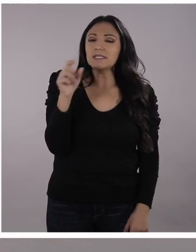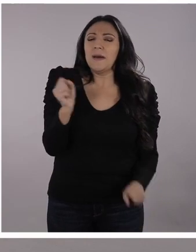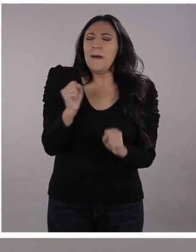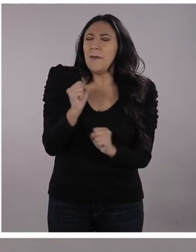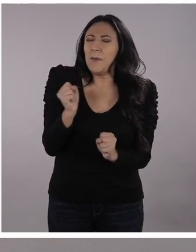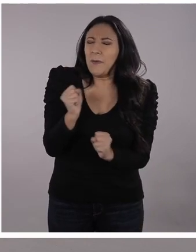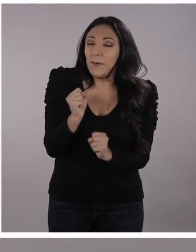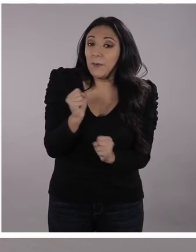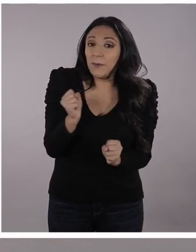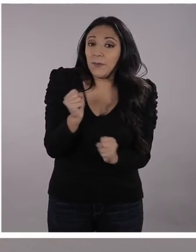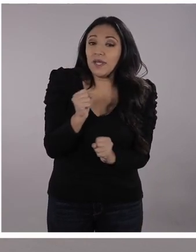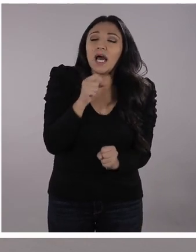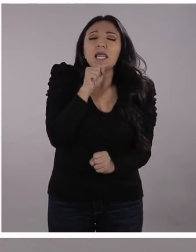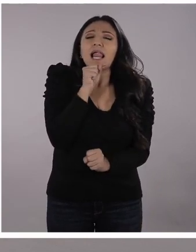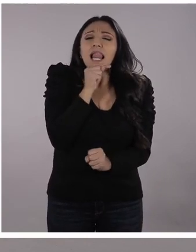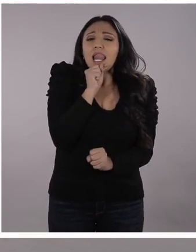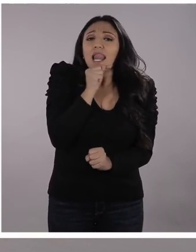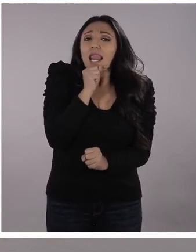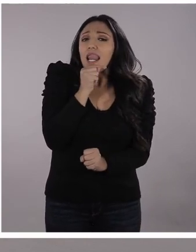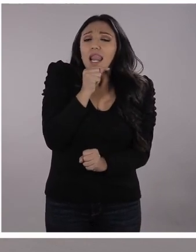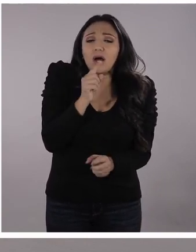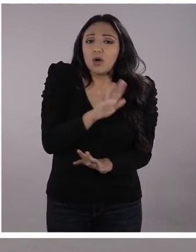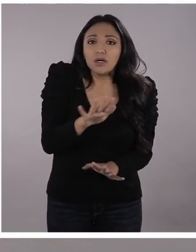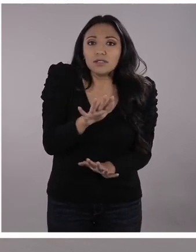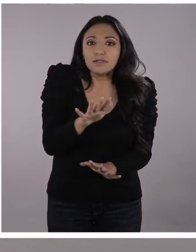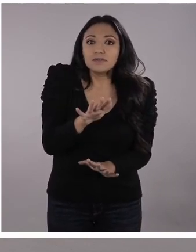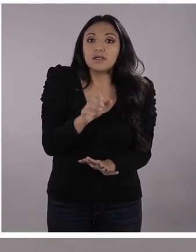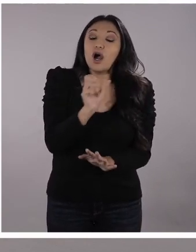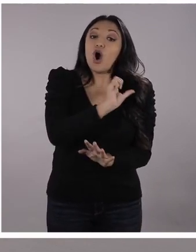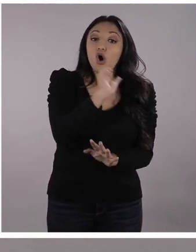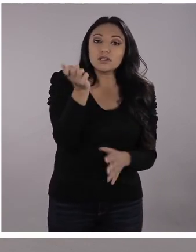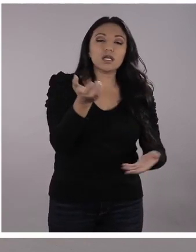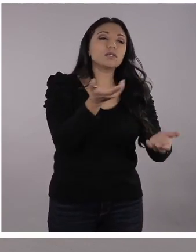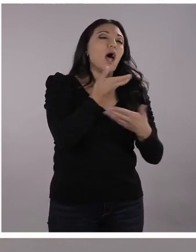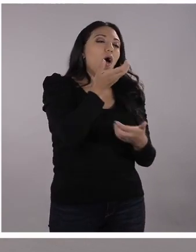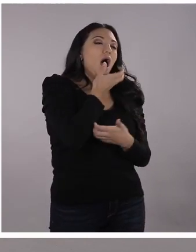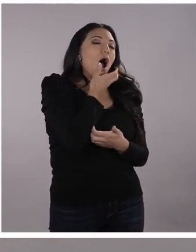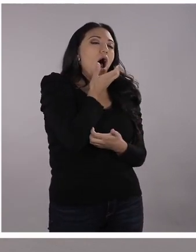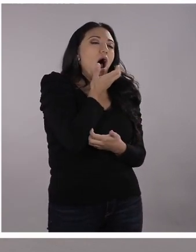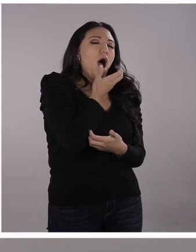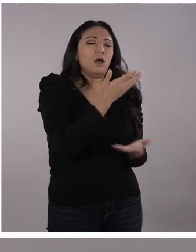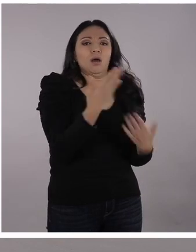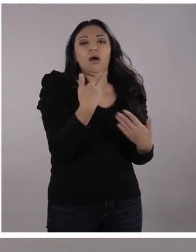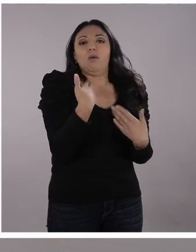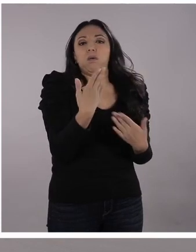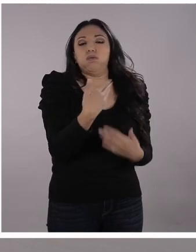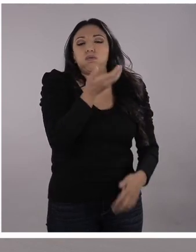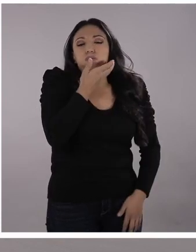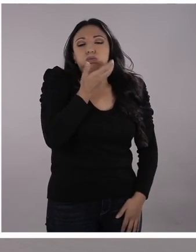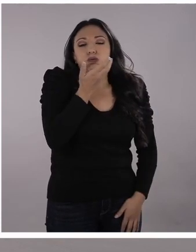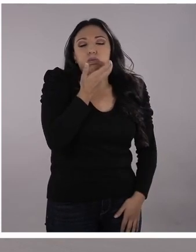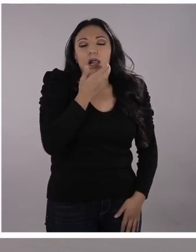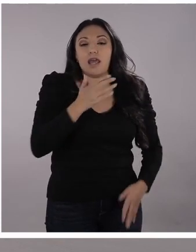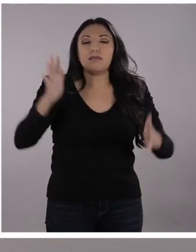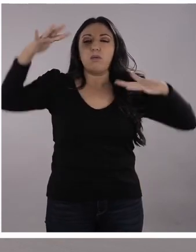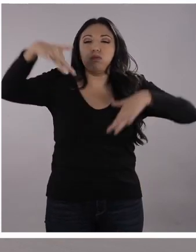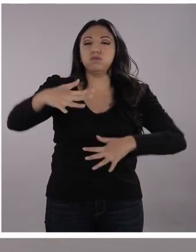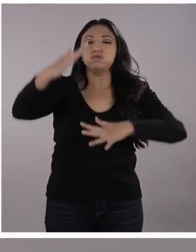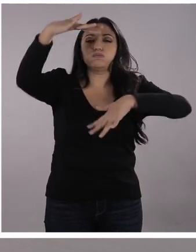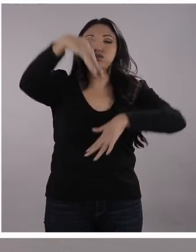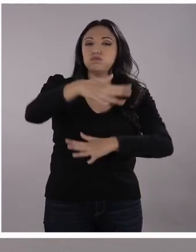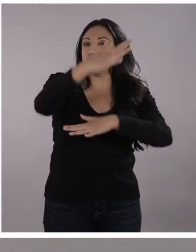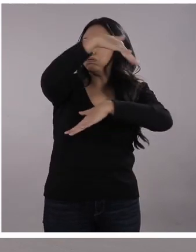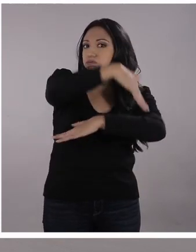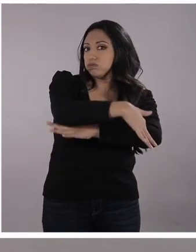frías, frías, frías, frías. Y otras, súper cálidas. Y